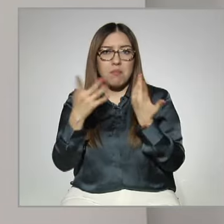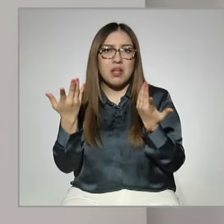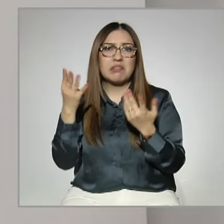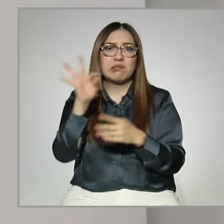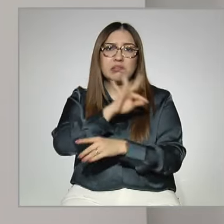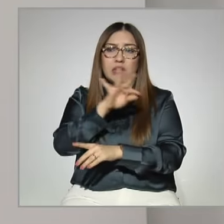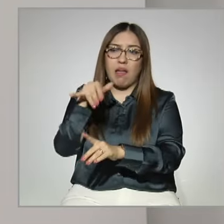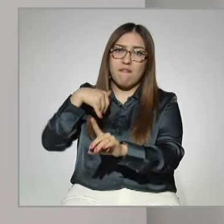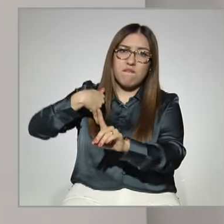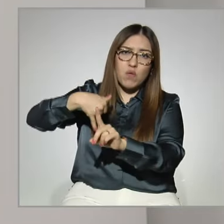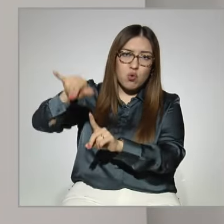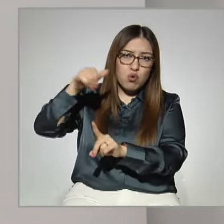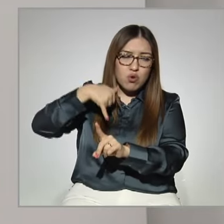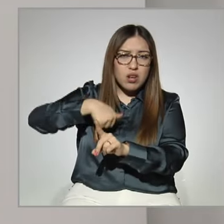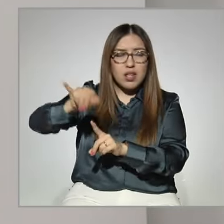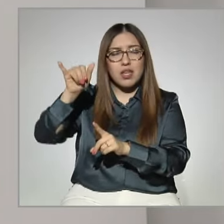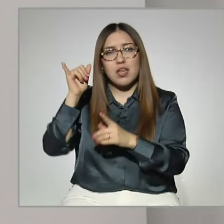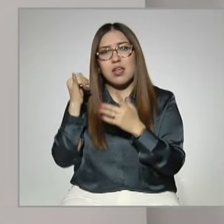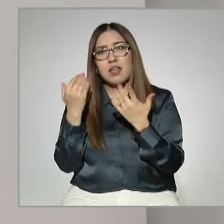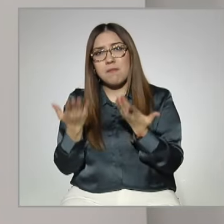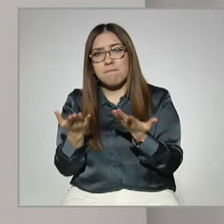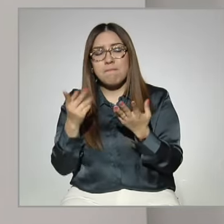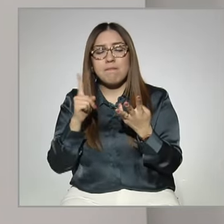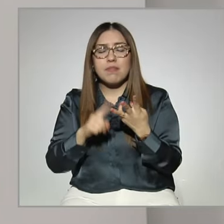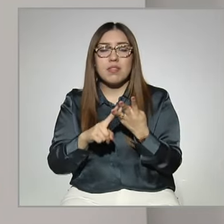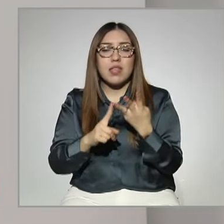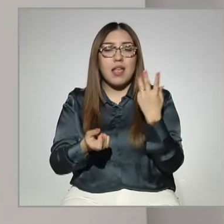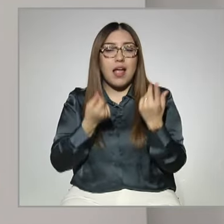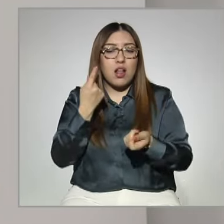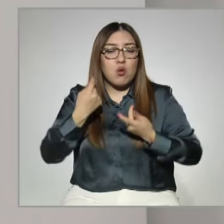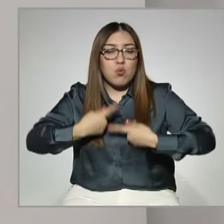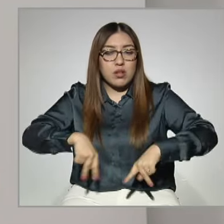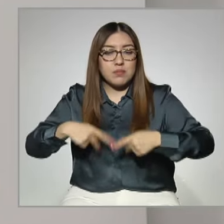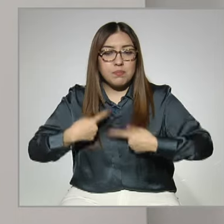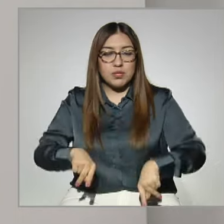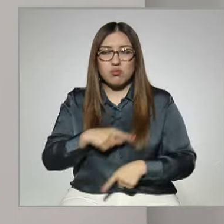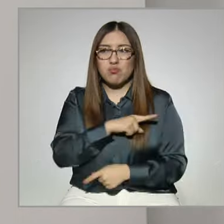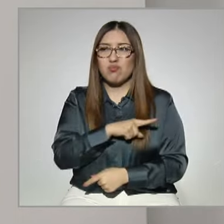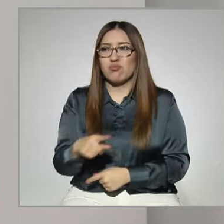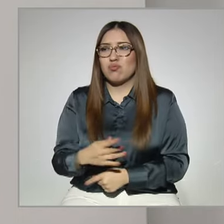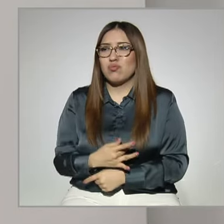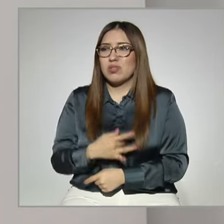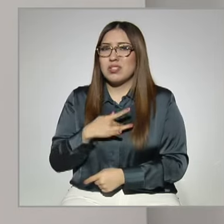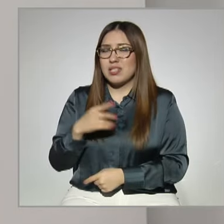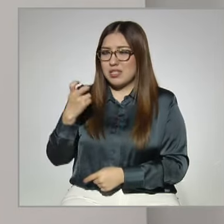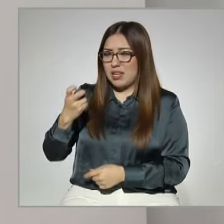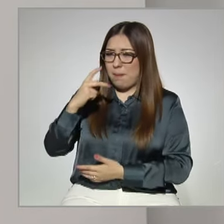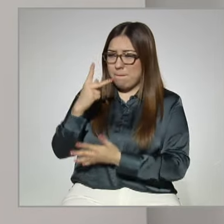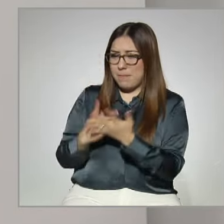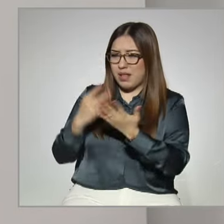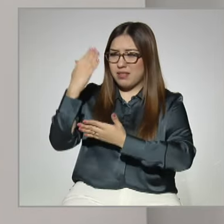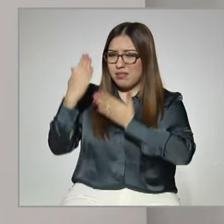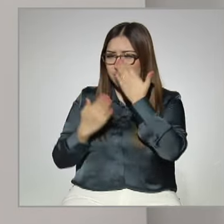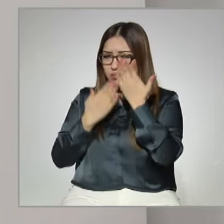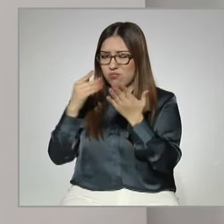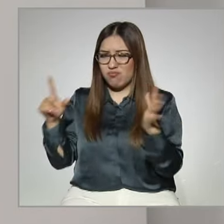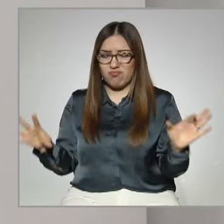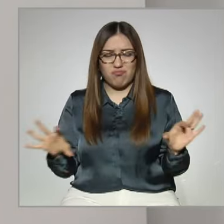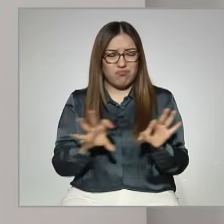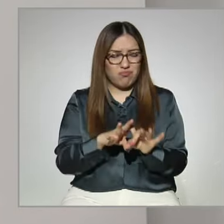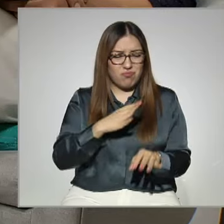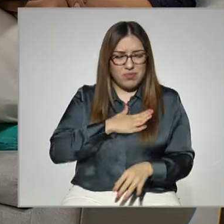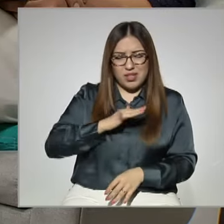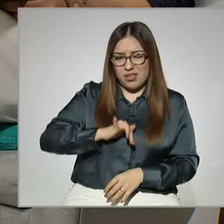bullying que se han llegado a presentar, hay algunas personas que en su momento sintieron que el plan de estudios no correspondía con sus